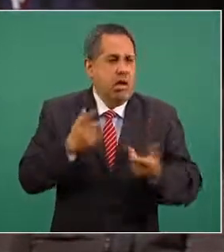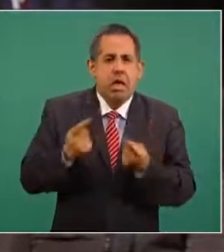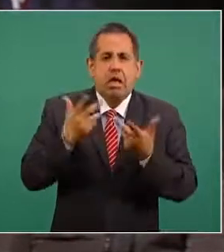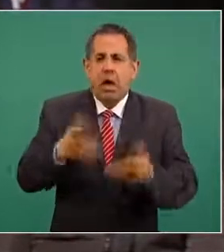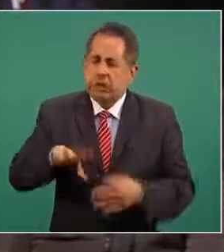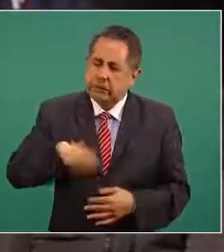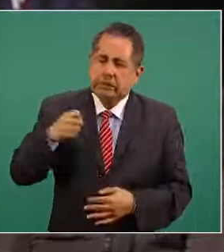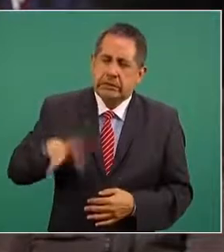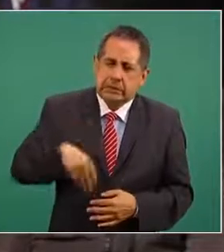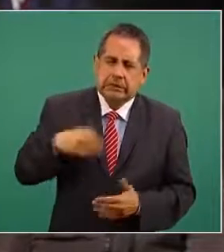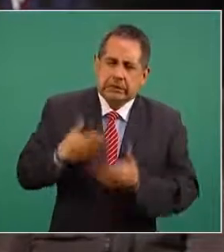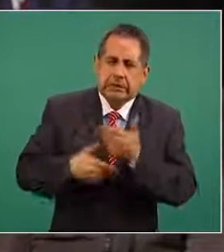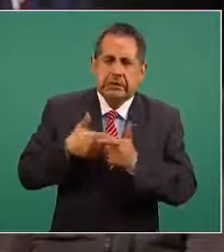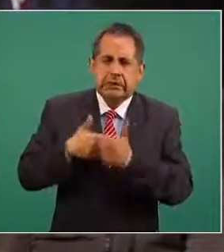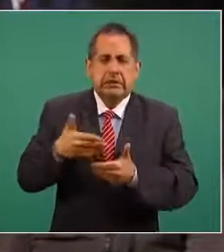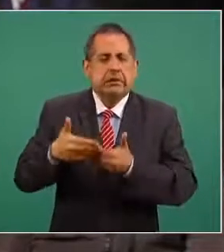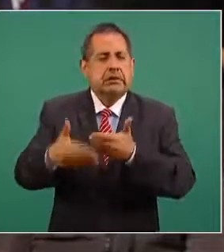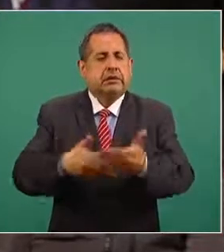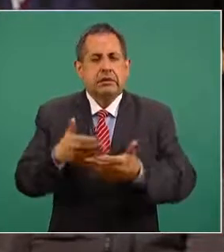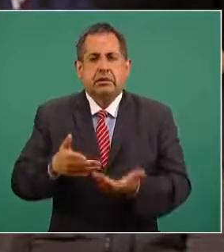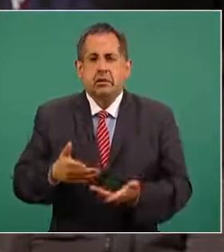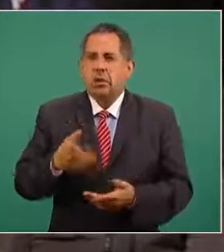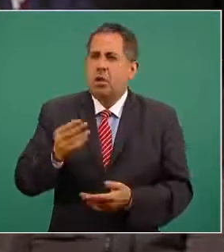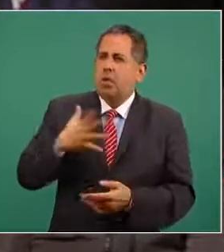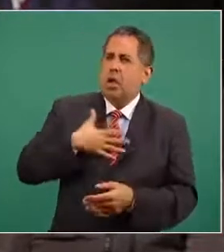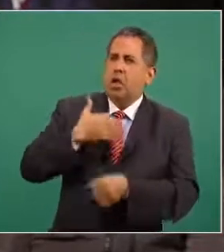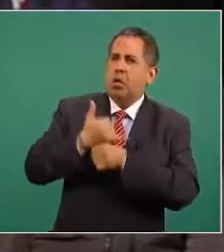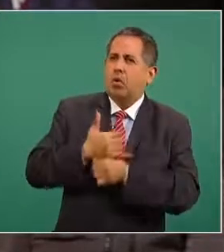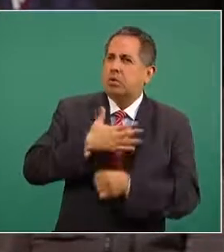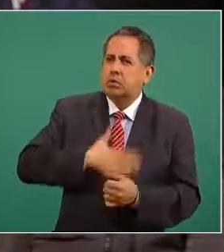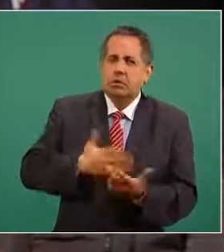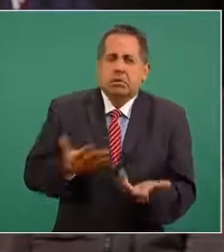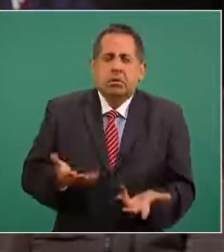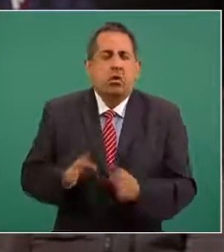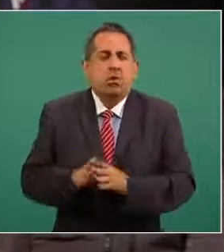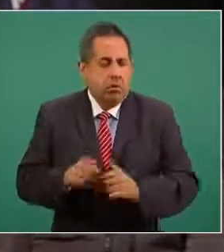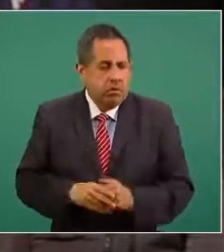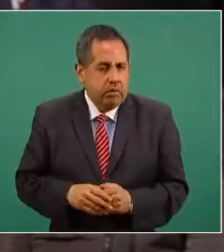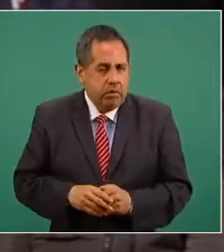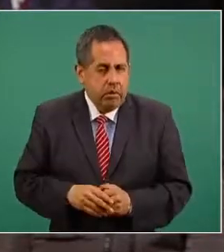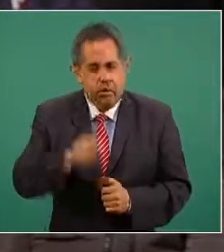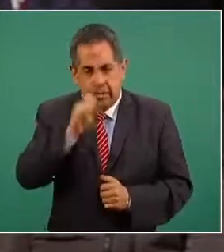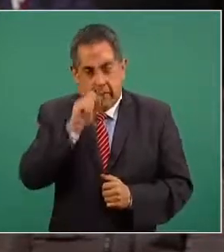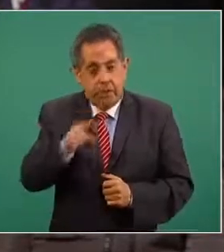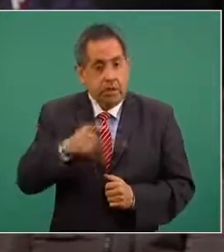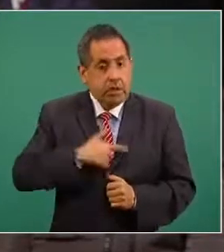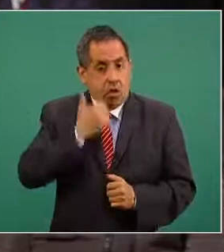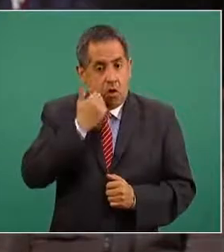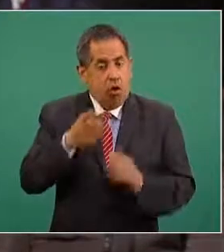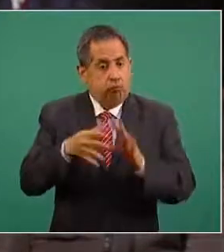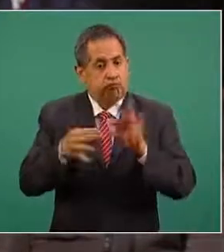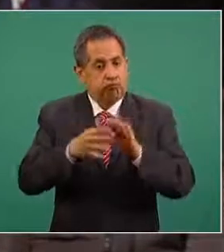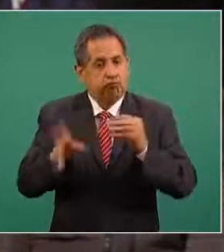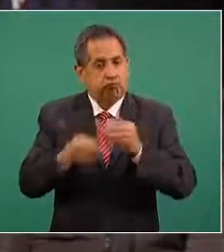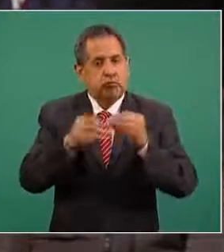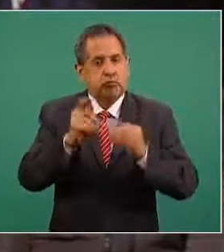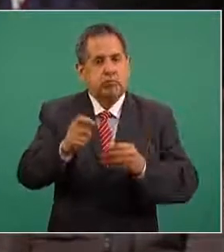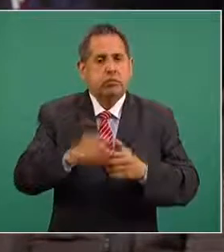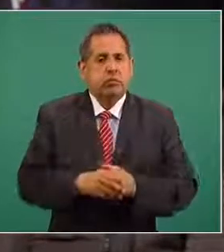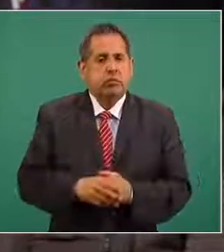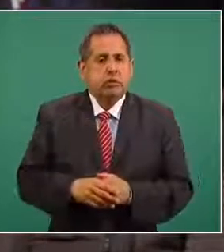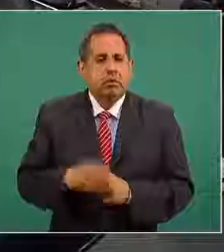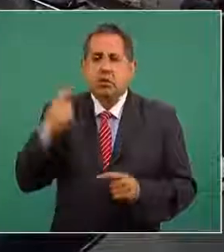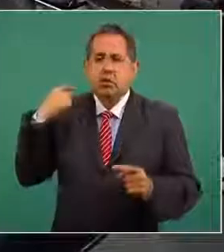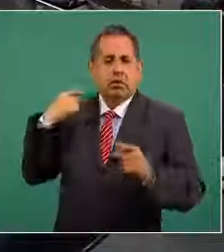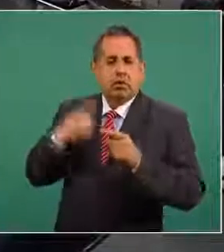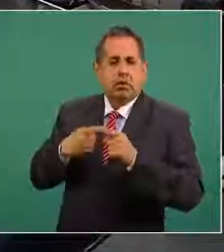fuerzas para seguir luchando contra la impunidad y a favor de los derechos humanos también me gustaría agregar a más de